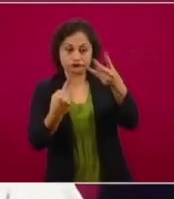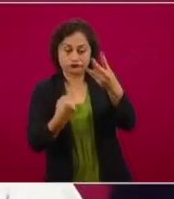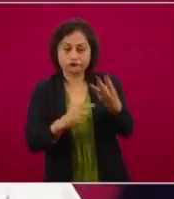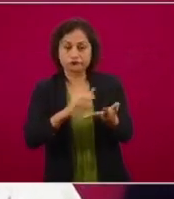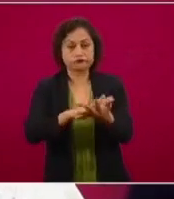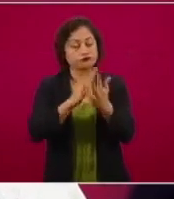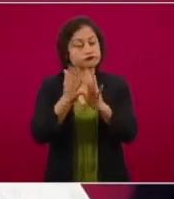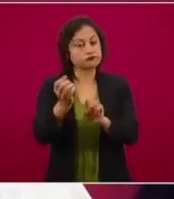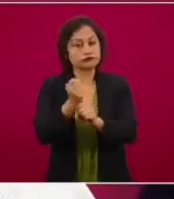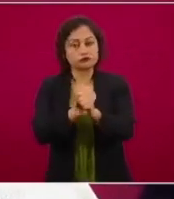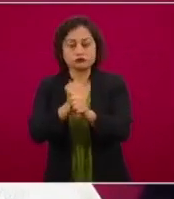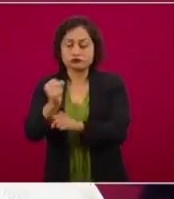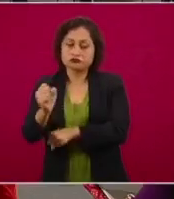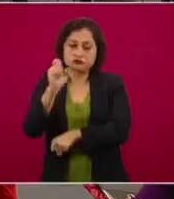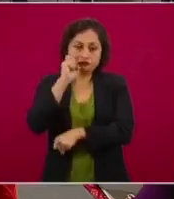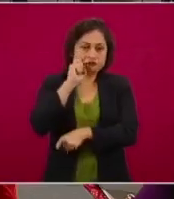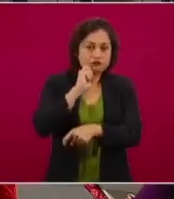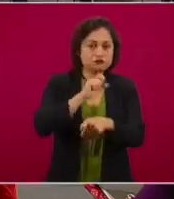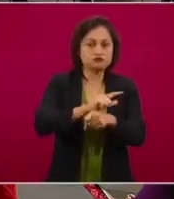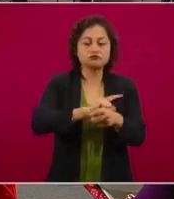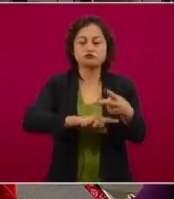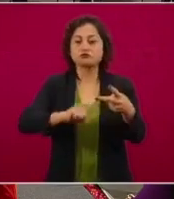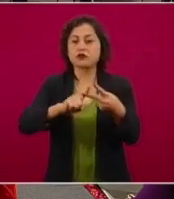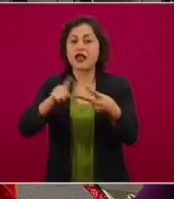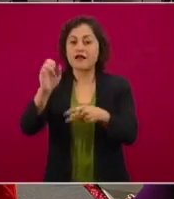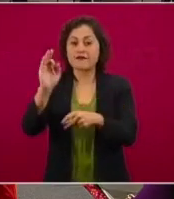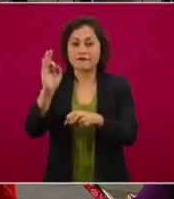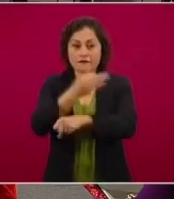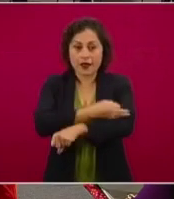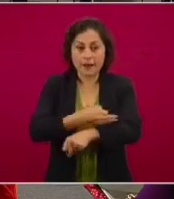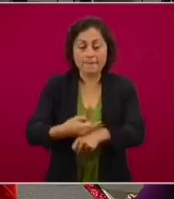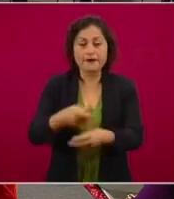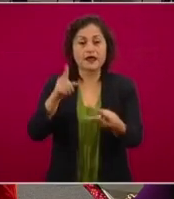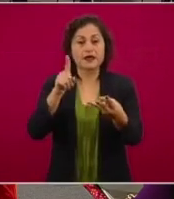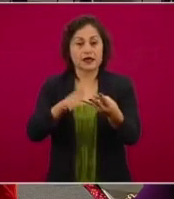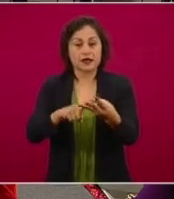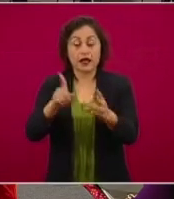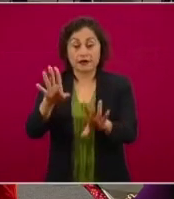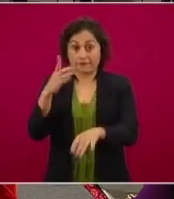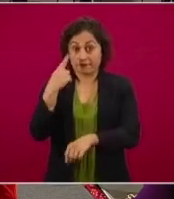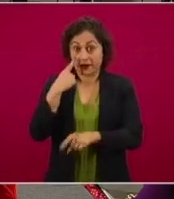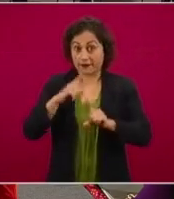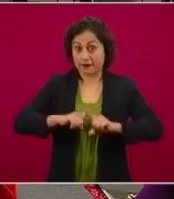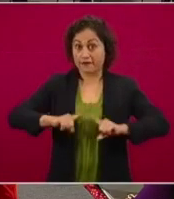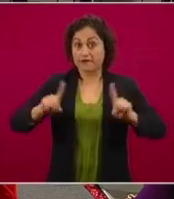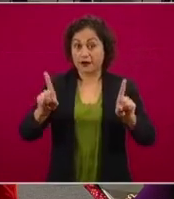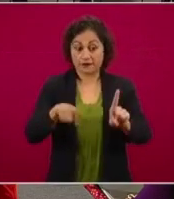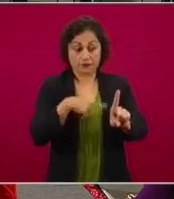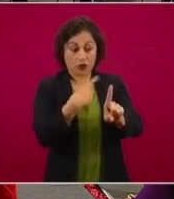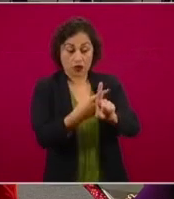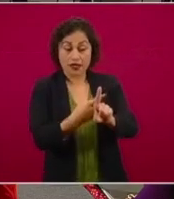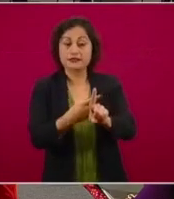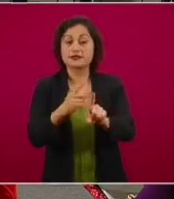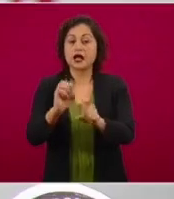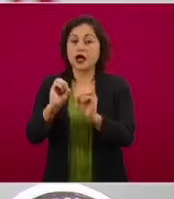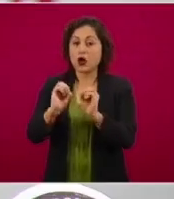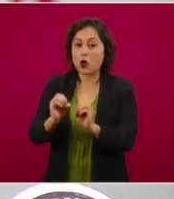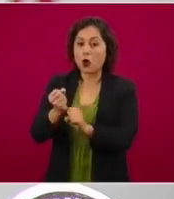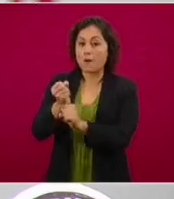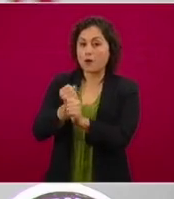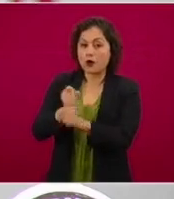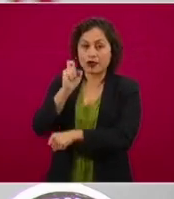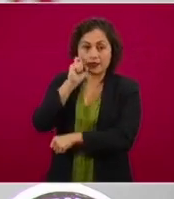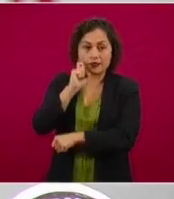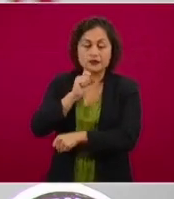violencias, violencia sexual, violencia familiar, violación sexual, aquí hay que diferenciar la violencia y la violación sexual, trata de personas